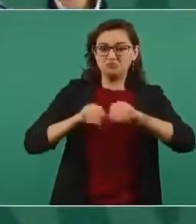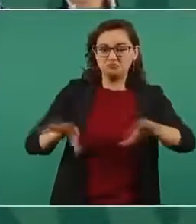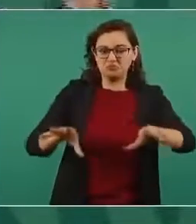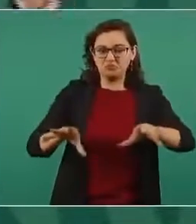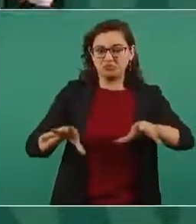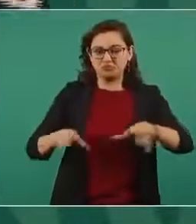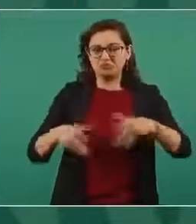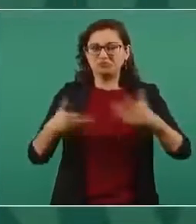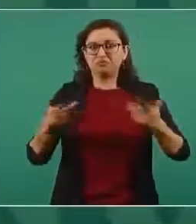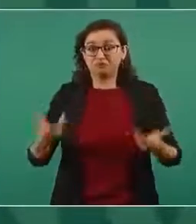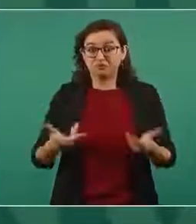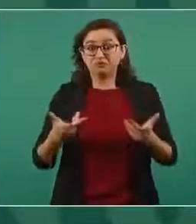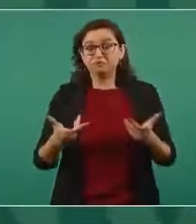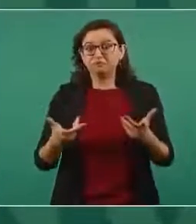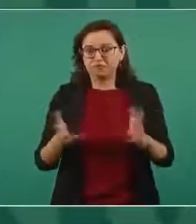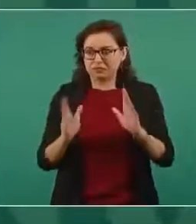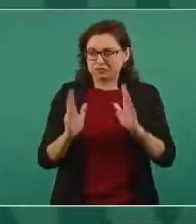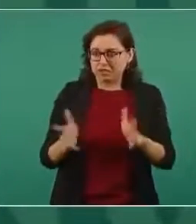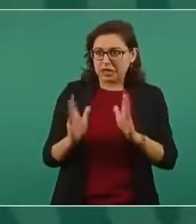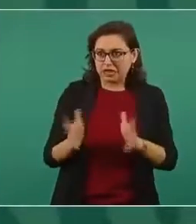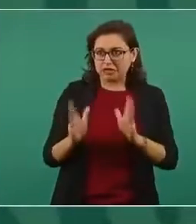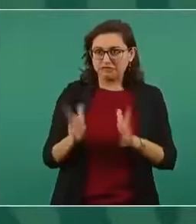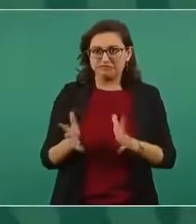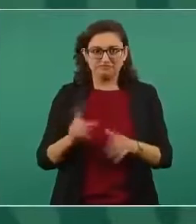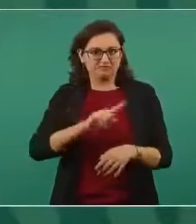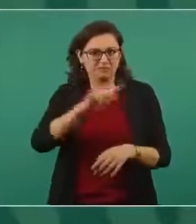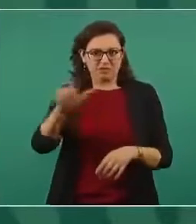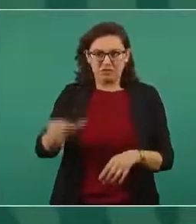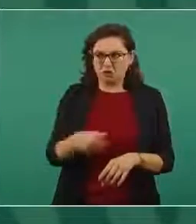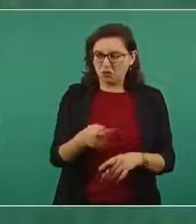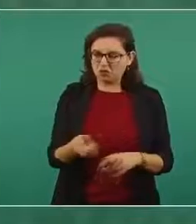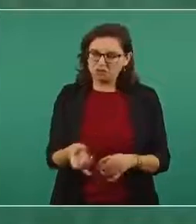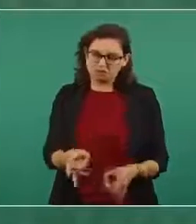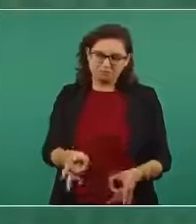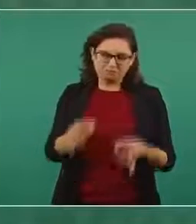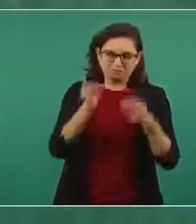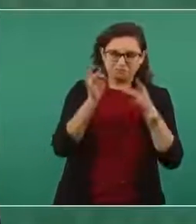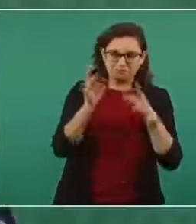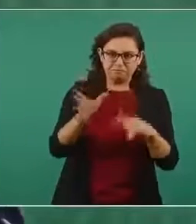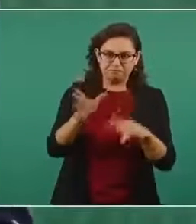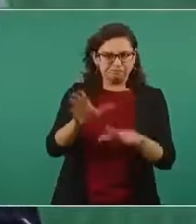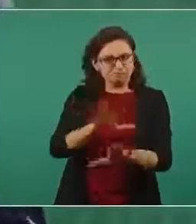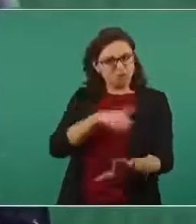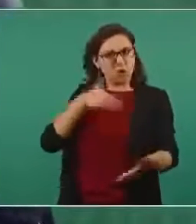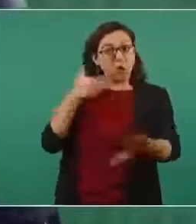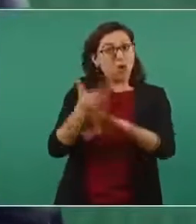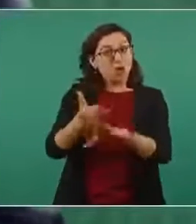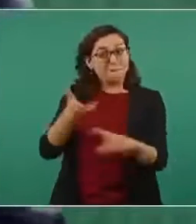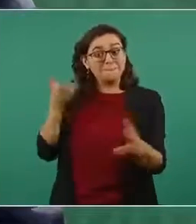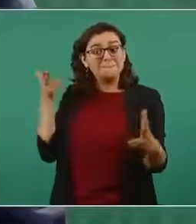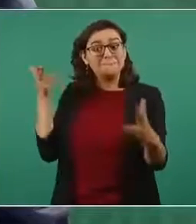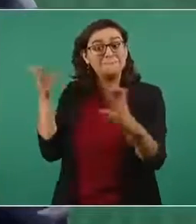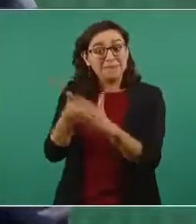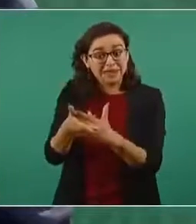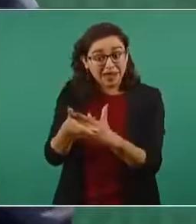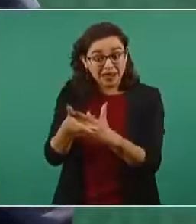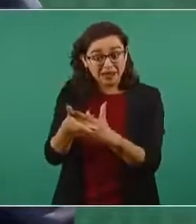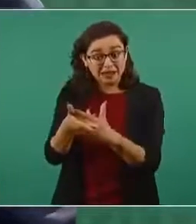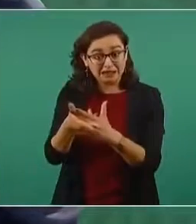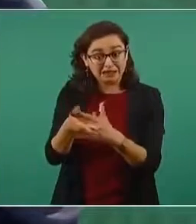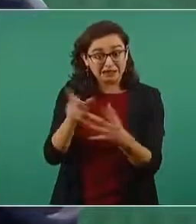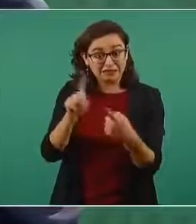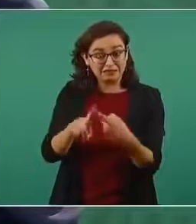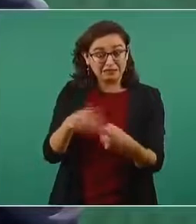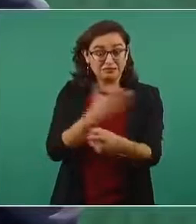abonaron el terreno para el golpe de Estado, para el asesinato del presidente Madero, del vicepresidente